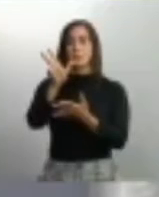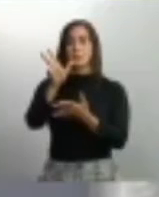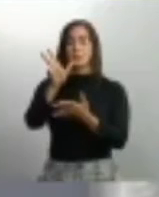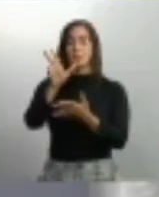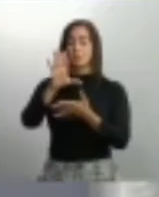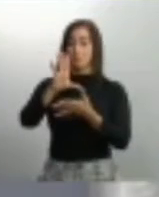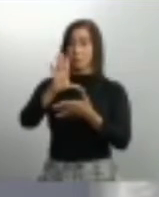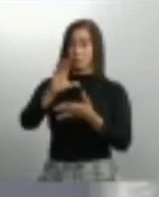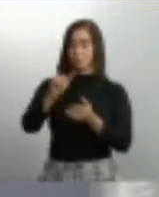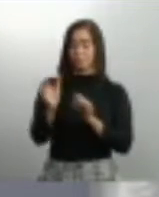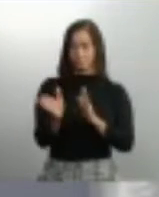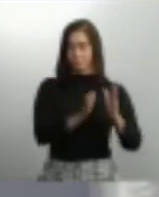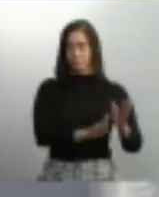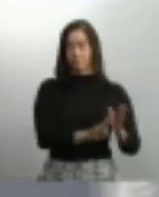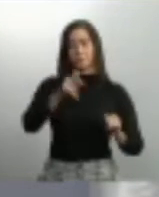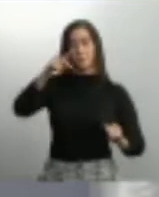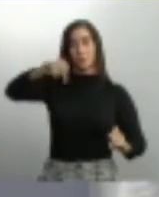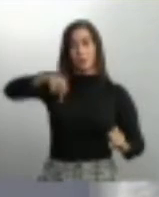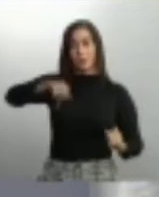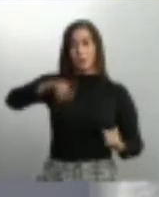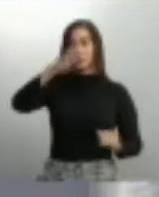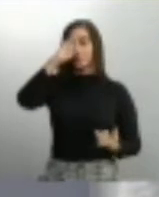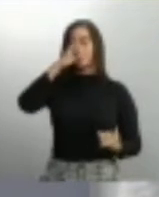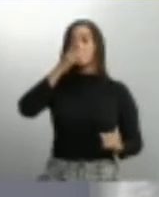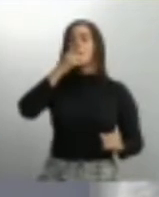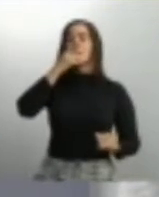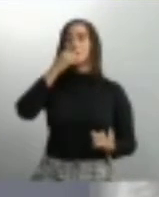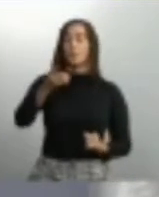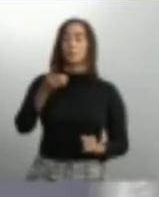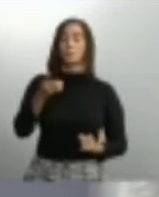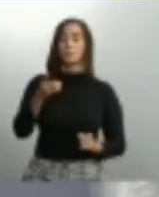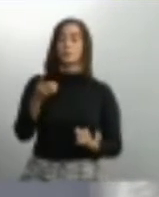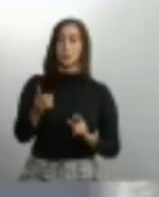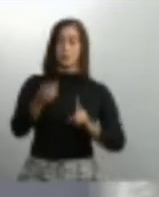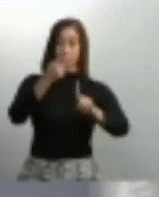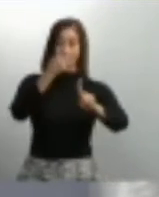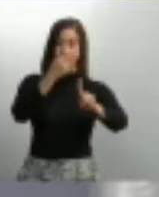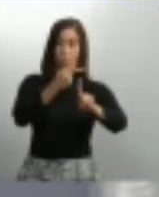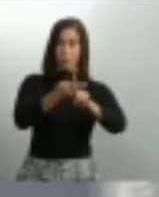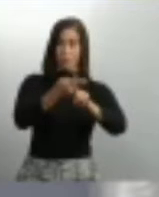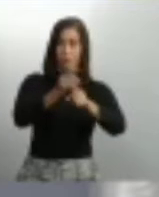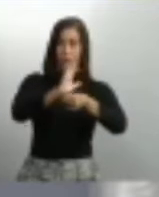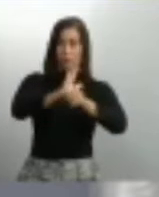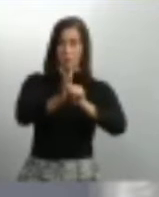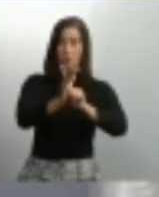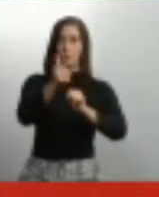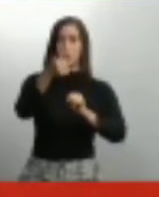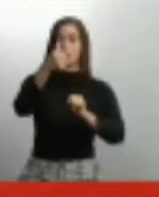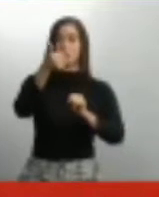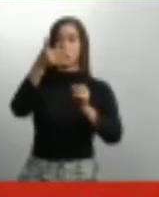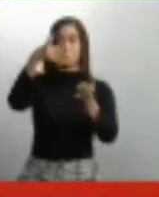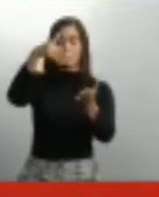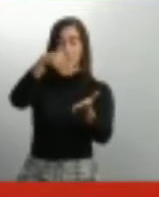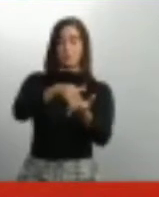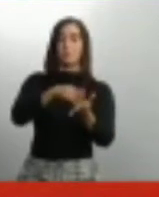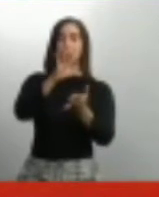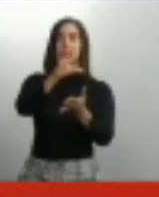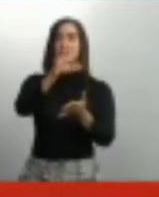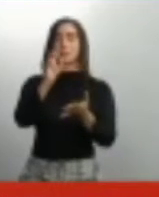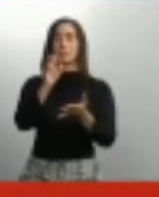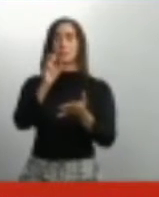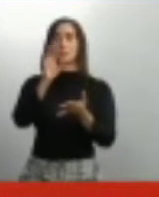En la República Dominicana, el total de casos confirmados, 10.347.